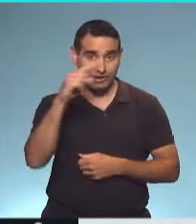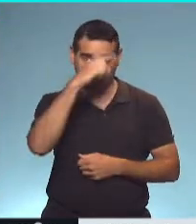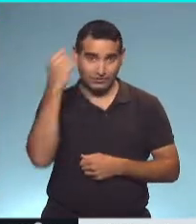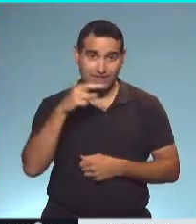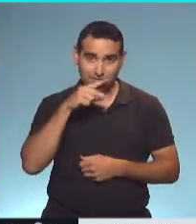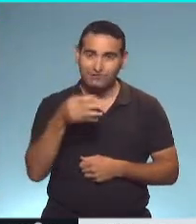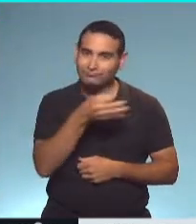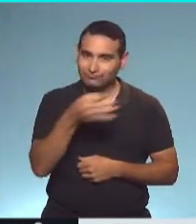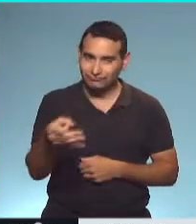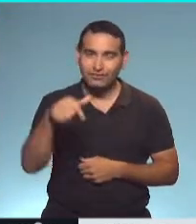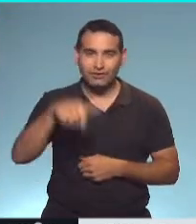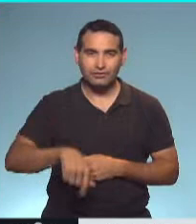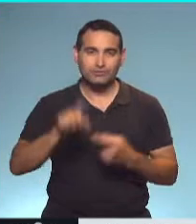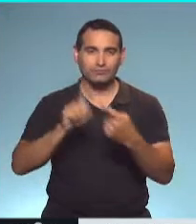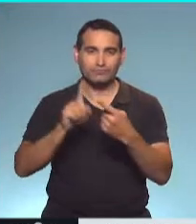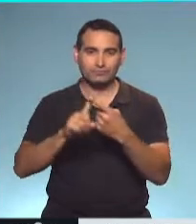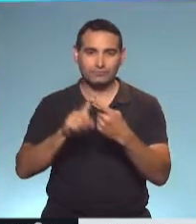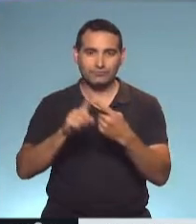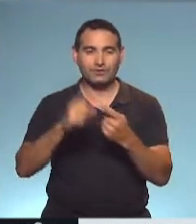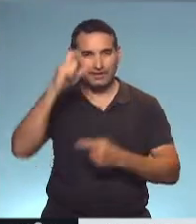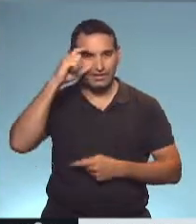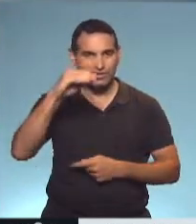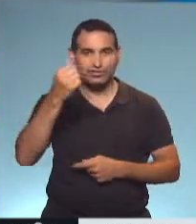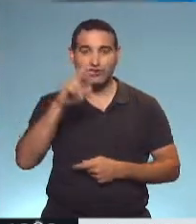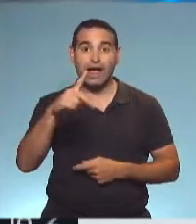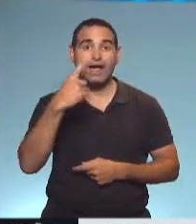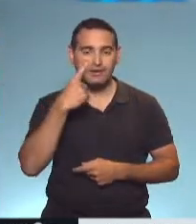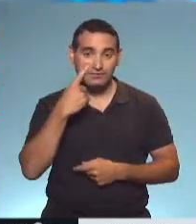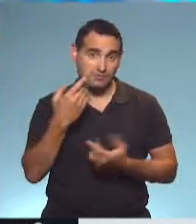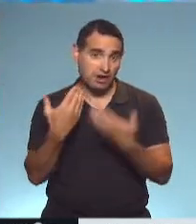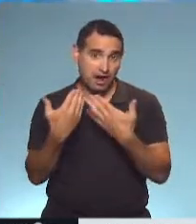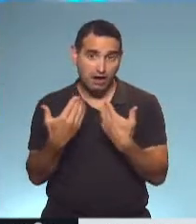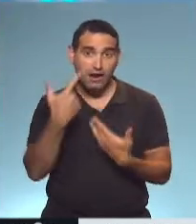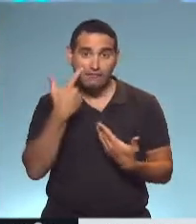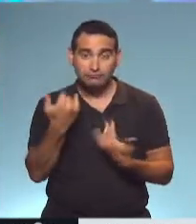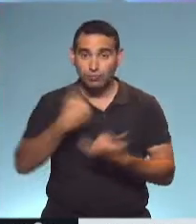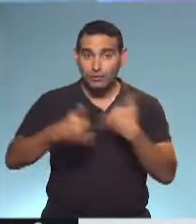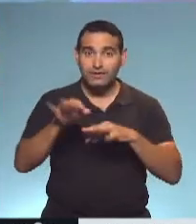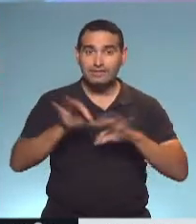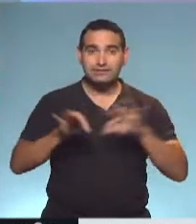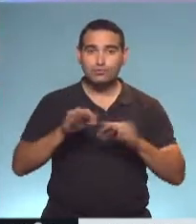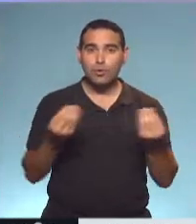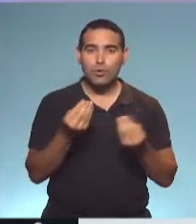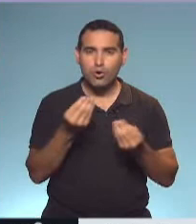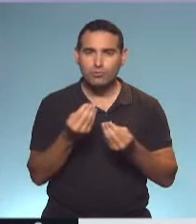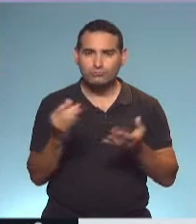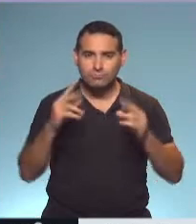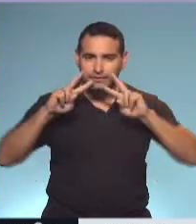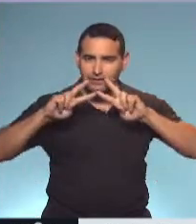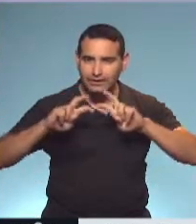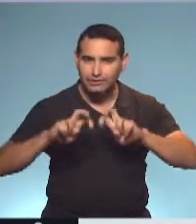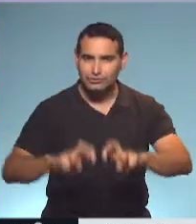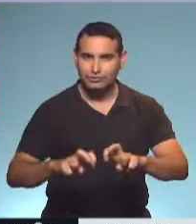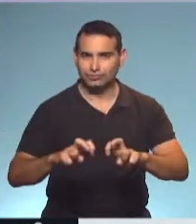de La Plata. Exactamente, y estamos en contacto con Tomás Echari precisamente para hablar de este tema y conocer algunos detalles de cómo se desarrolló esta investigación con